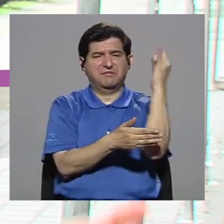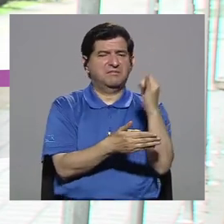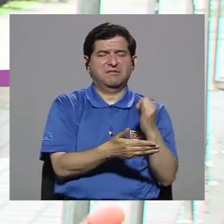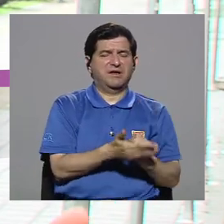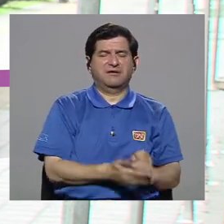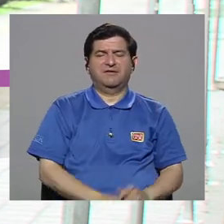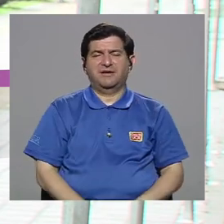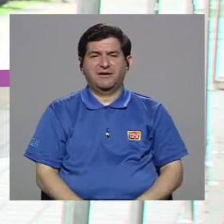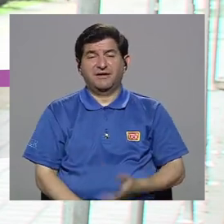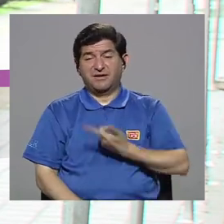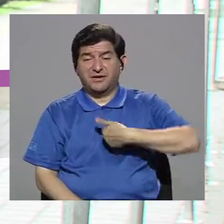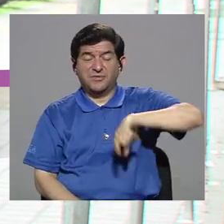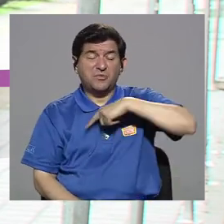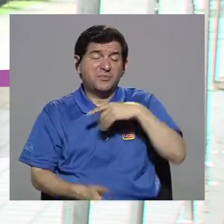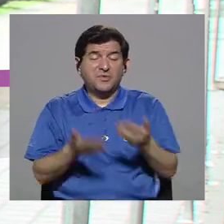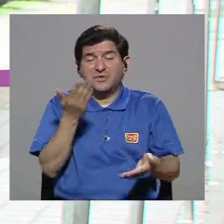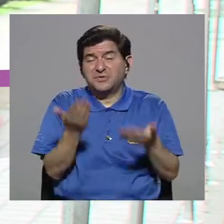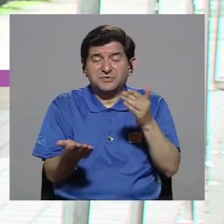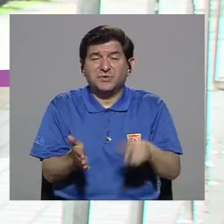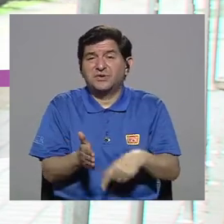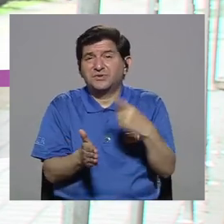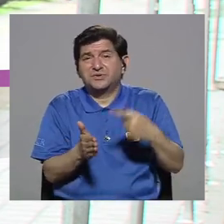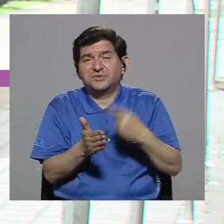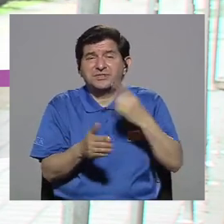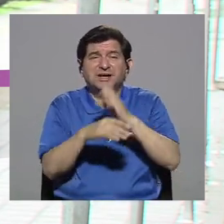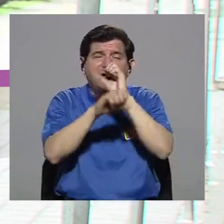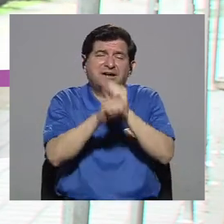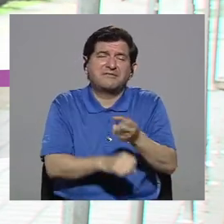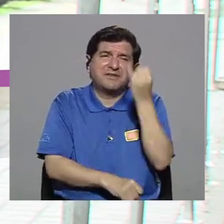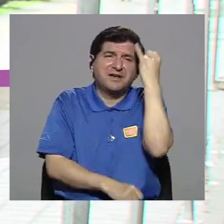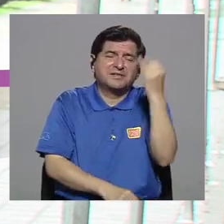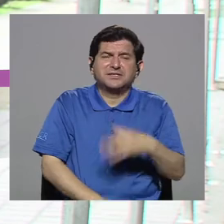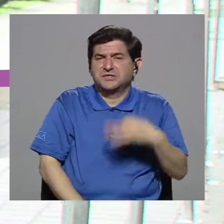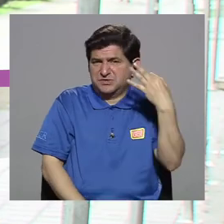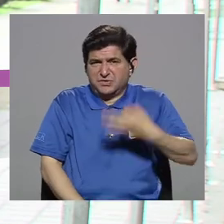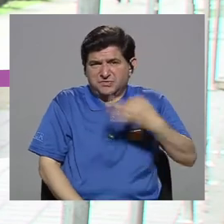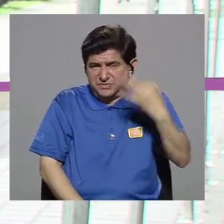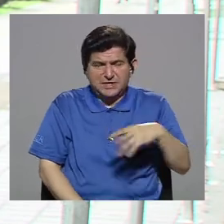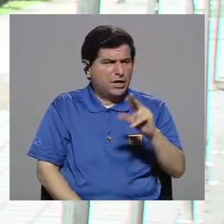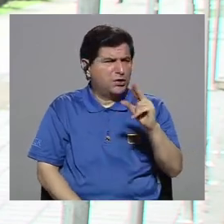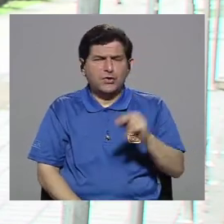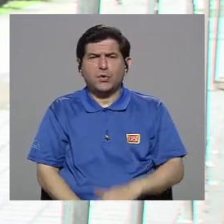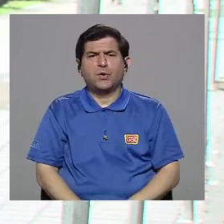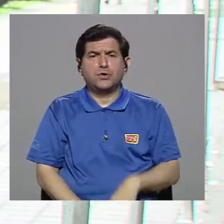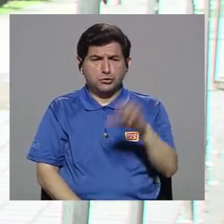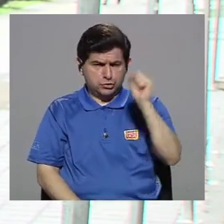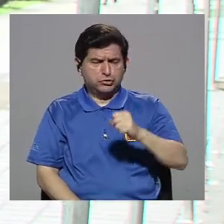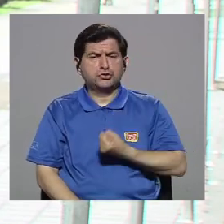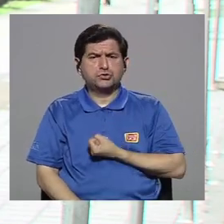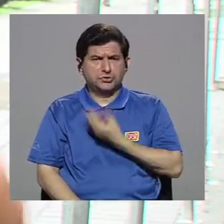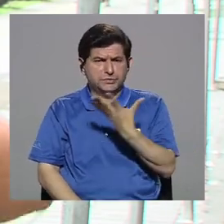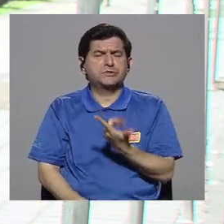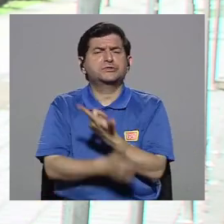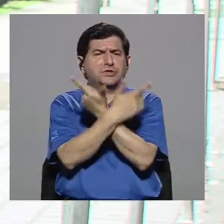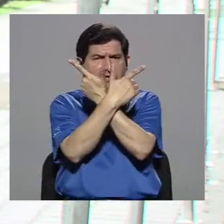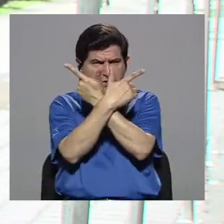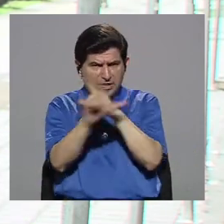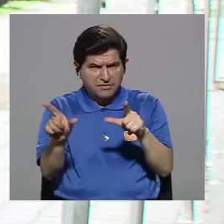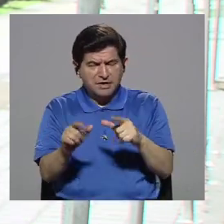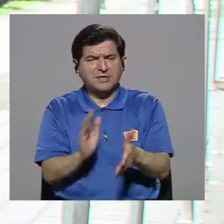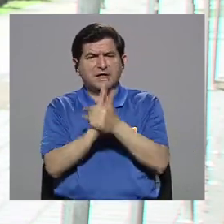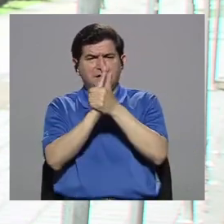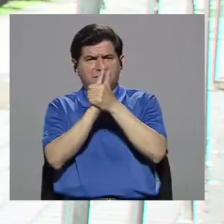obras de arte, ¿verdad?, como conocemos a veces tradicionalmente o oficialmente, sino más bien la